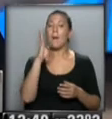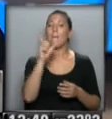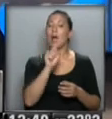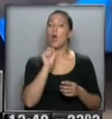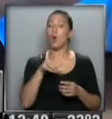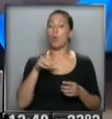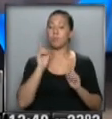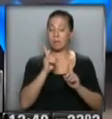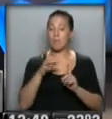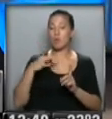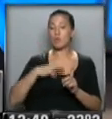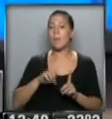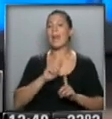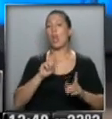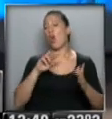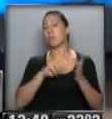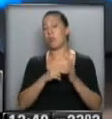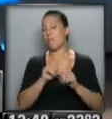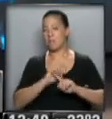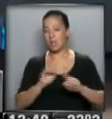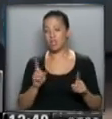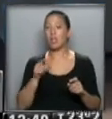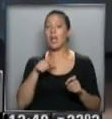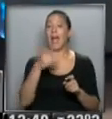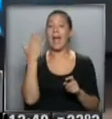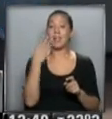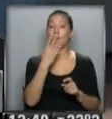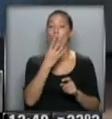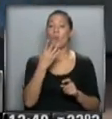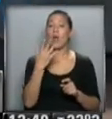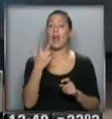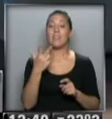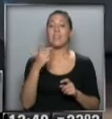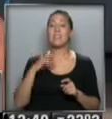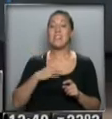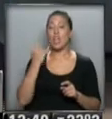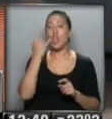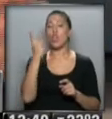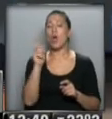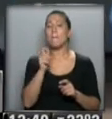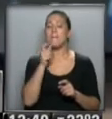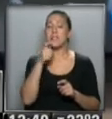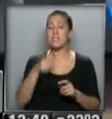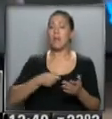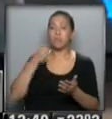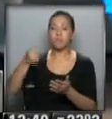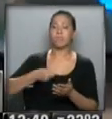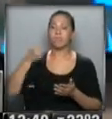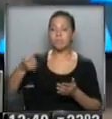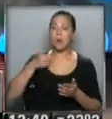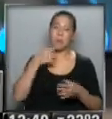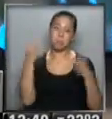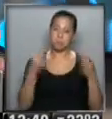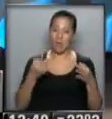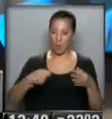que no tenga ningún tipo de dificultades. Ella tenía 43 años y dos meses de aporte, con lo cual le sobraba, va a tener una muy buena